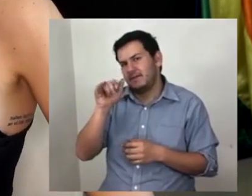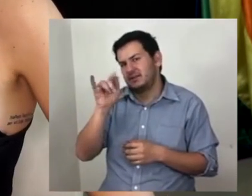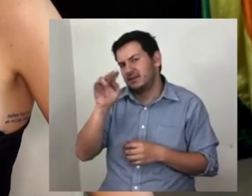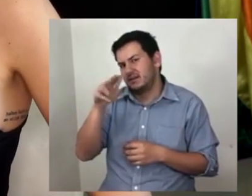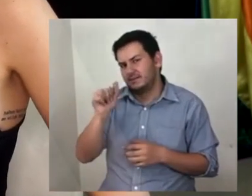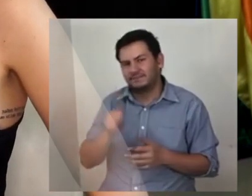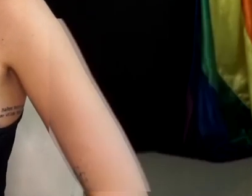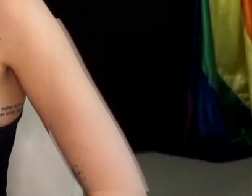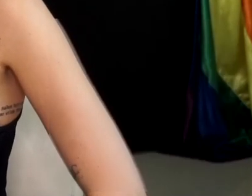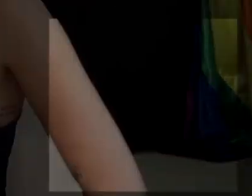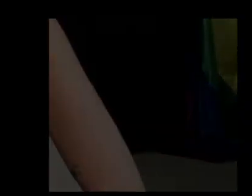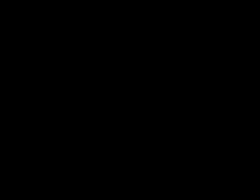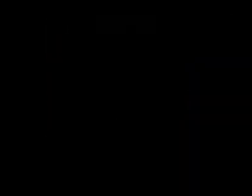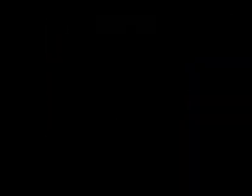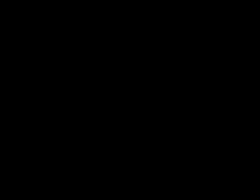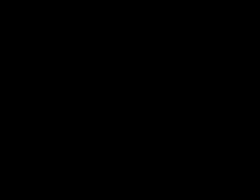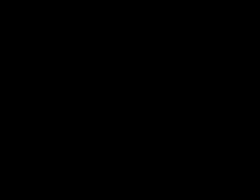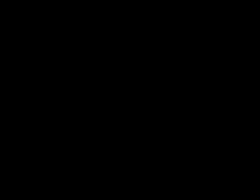Yo soy Ophelia Pastrana.